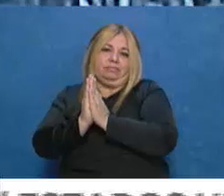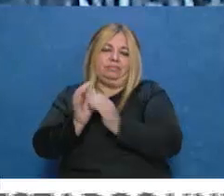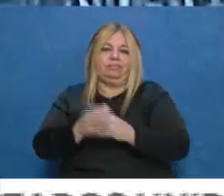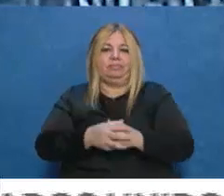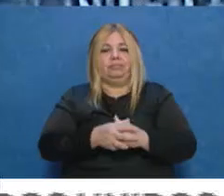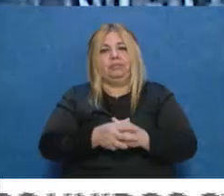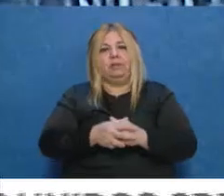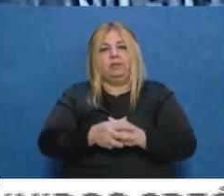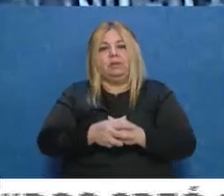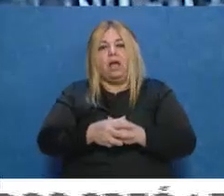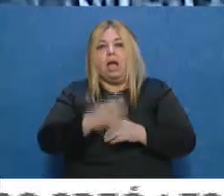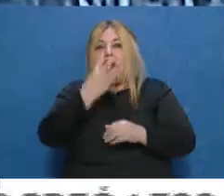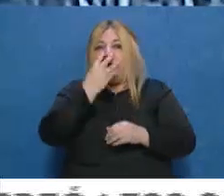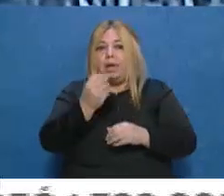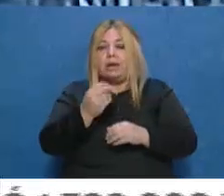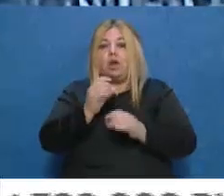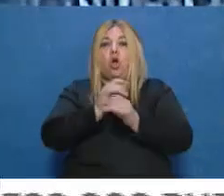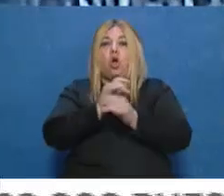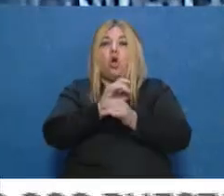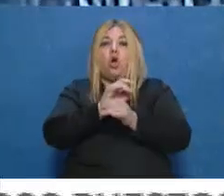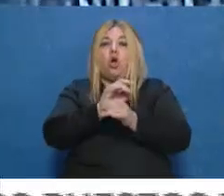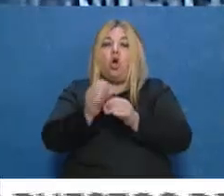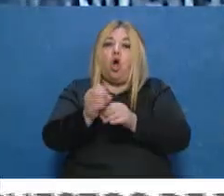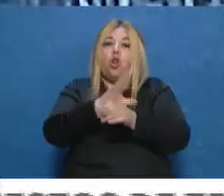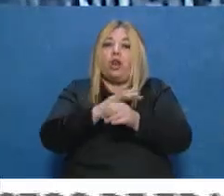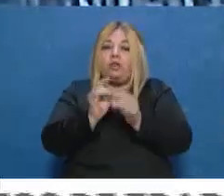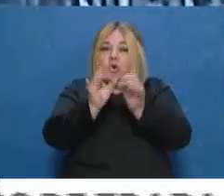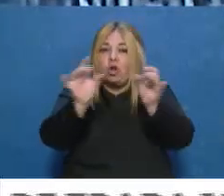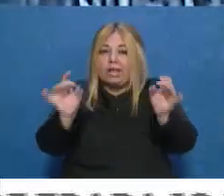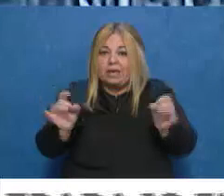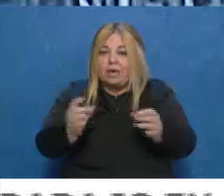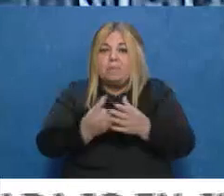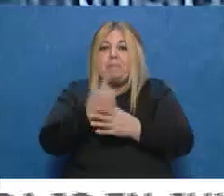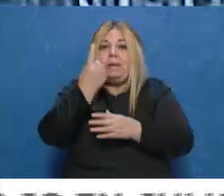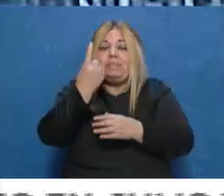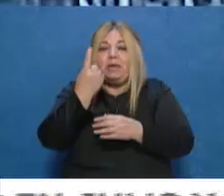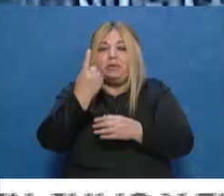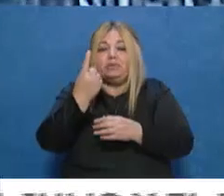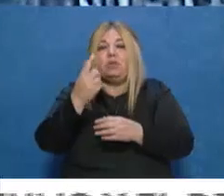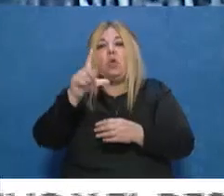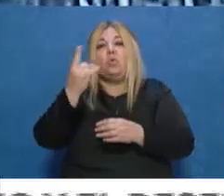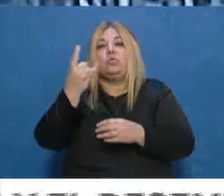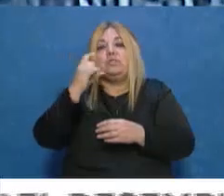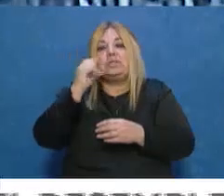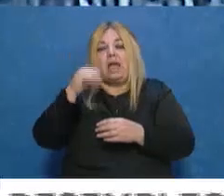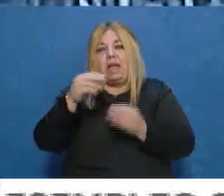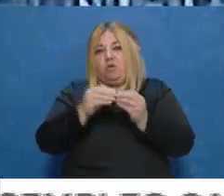General Alvear, se reportó el primer caso de contagio de coronavirus. Luciana Campigotto tiene los detalles. Lucy.